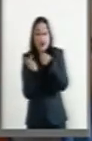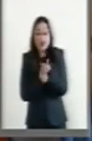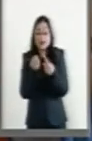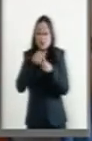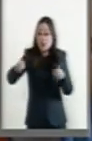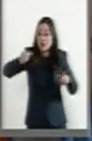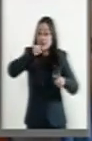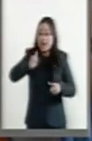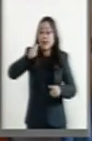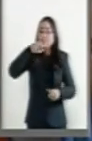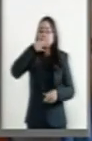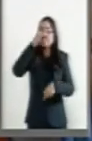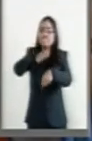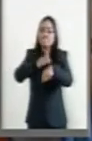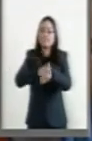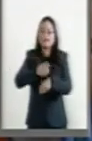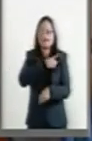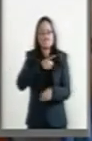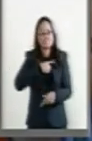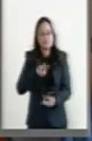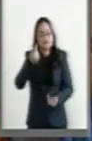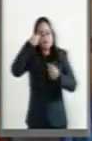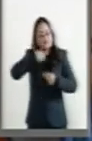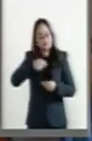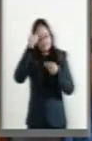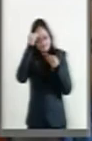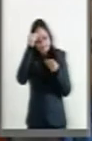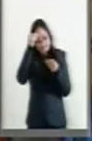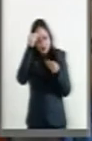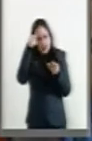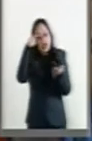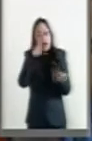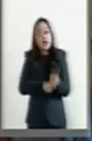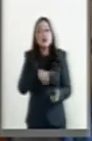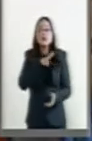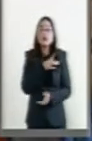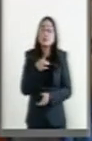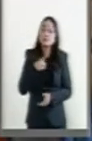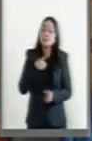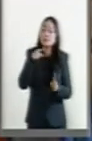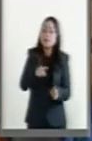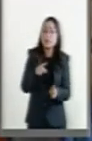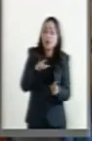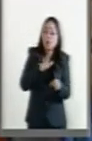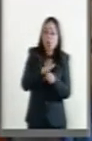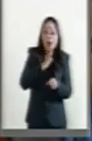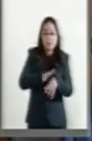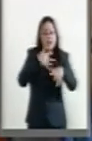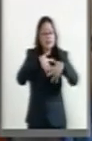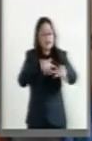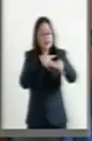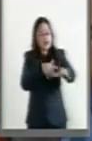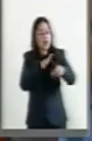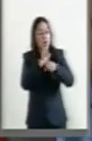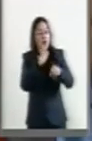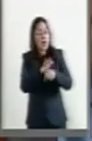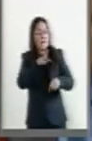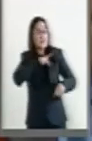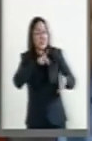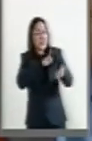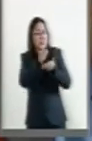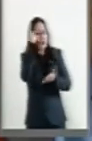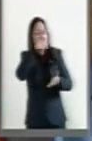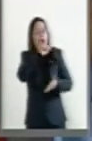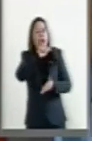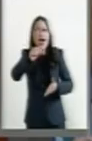a todos a una enorme reflexión. El desorden nacional que permite que una simple protesta por el derecho más básico a la